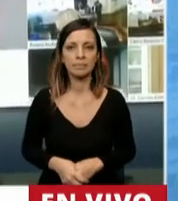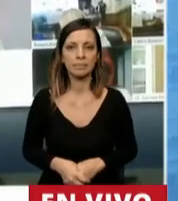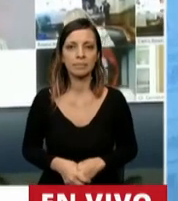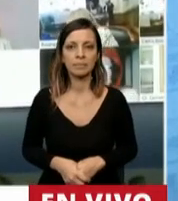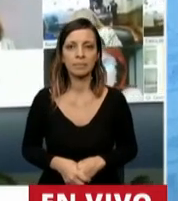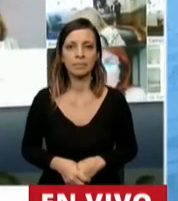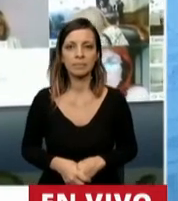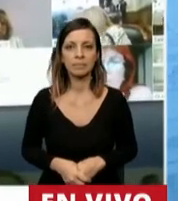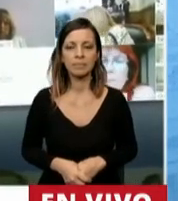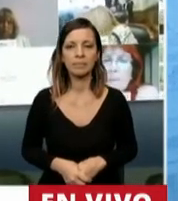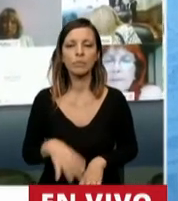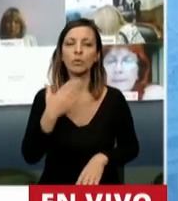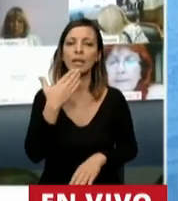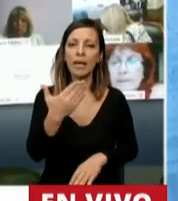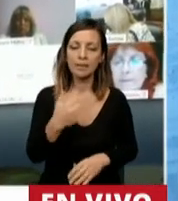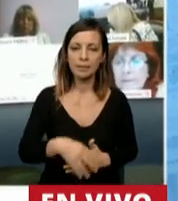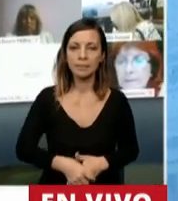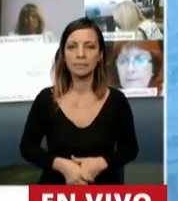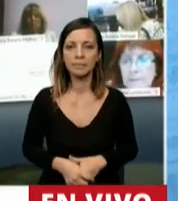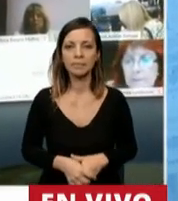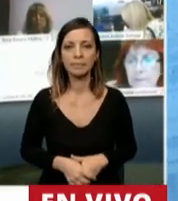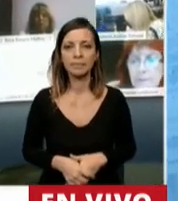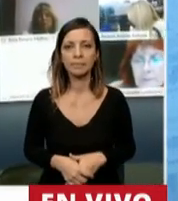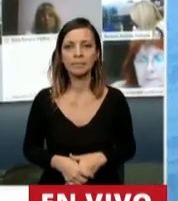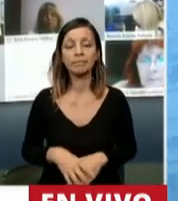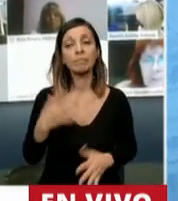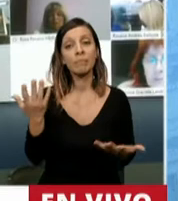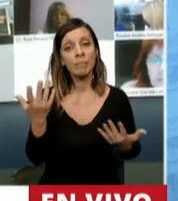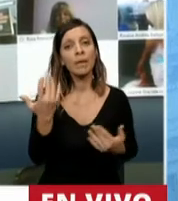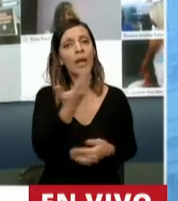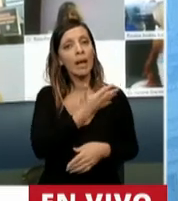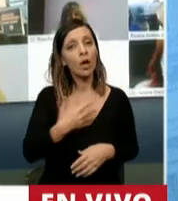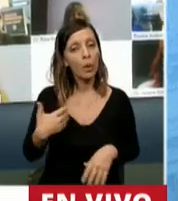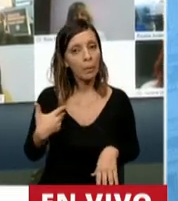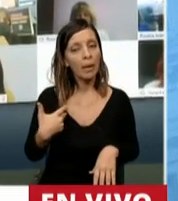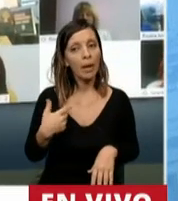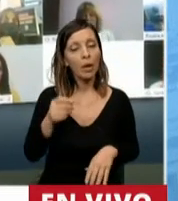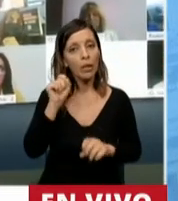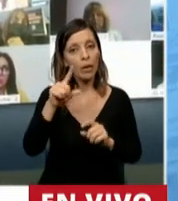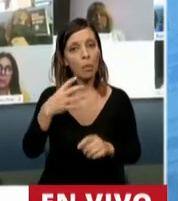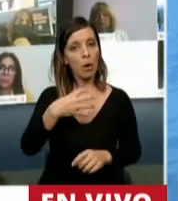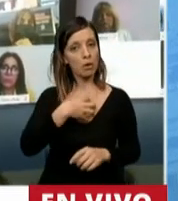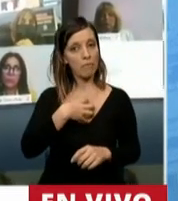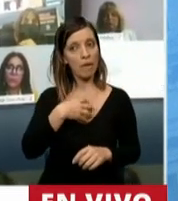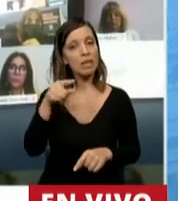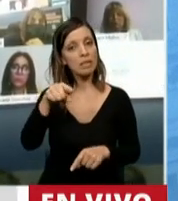Gracias, Presidente. Bueno, nuestro gobierno recuperó la visión humanista de la política,